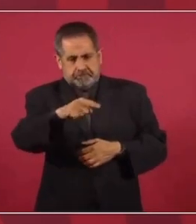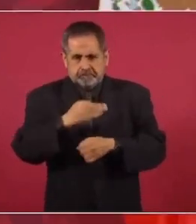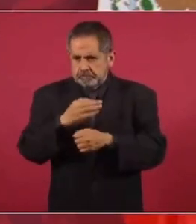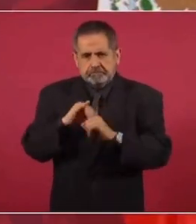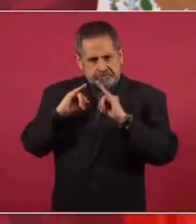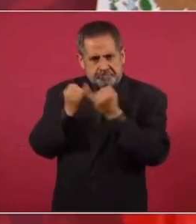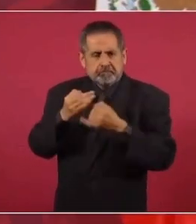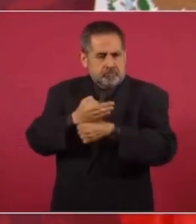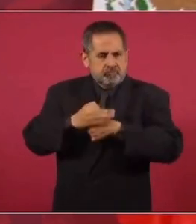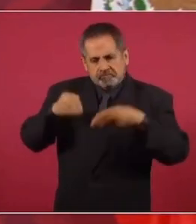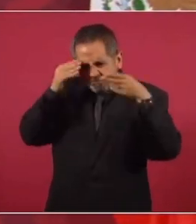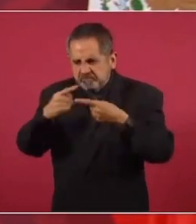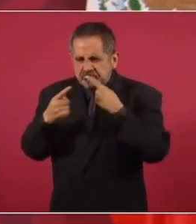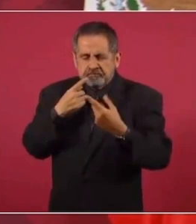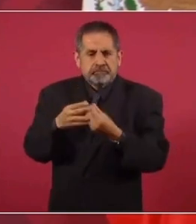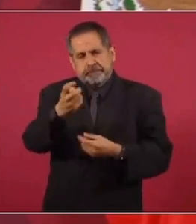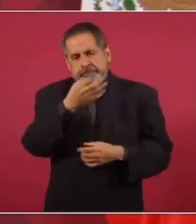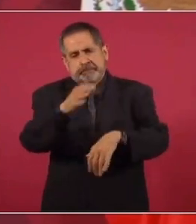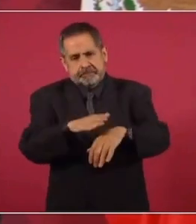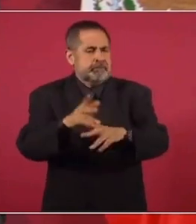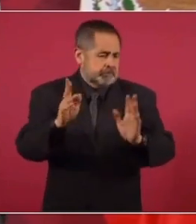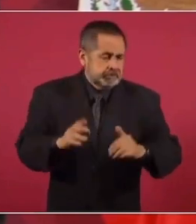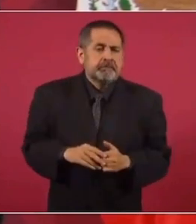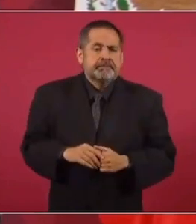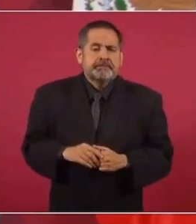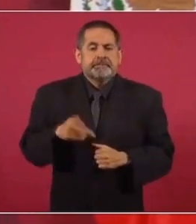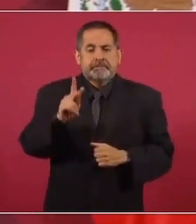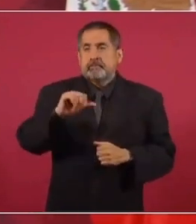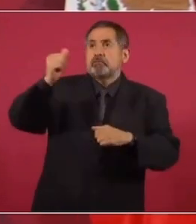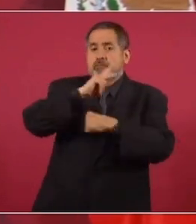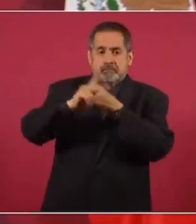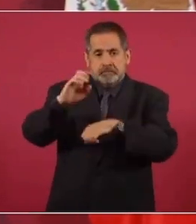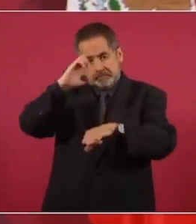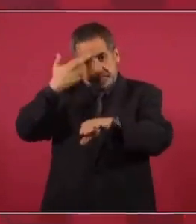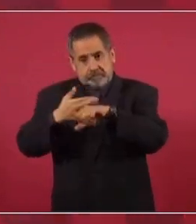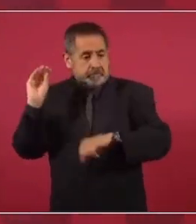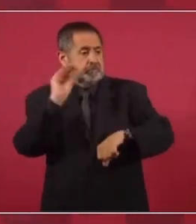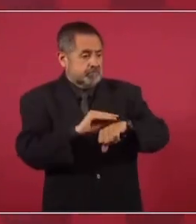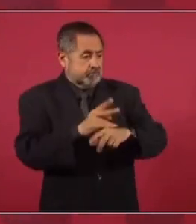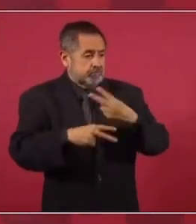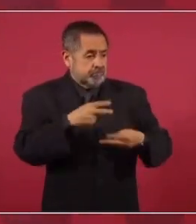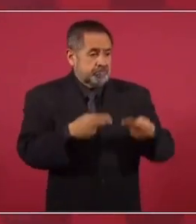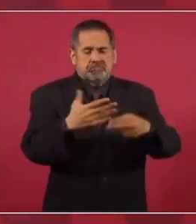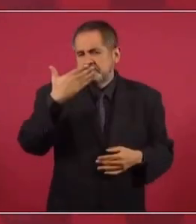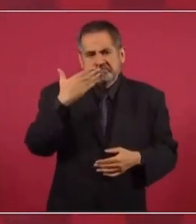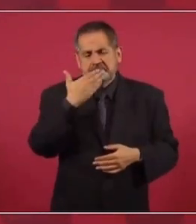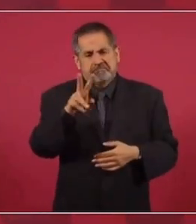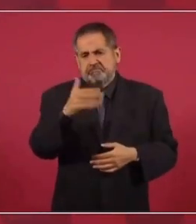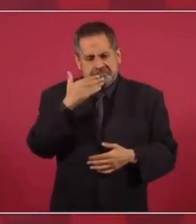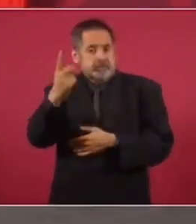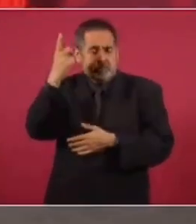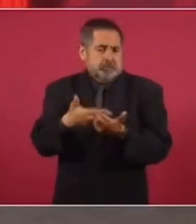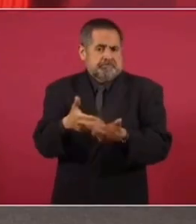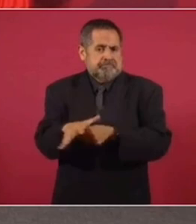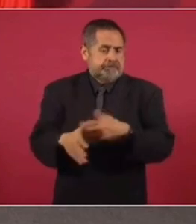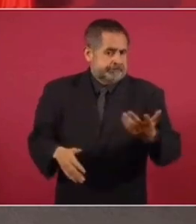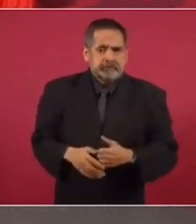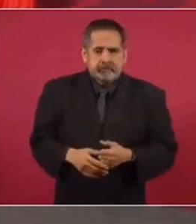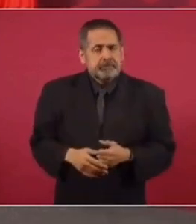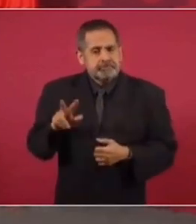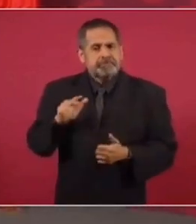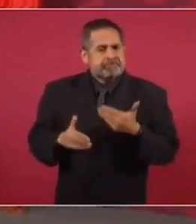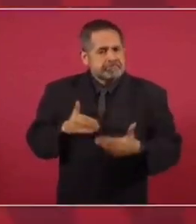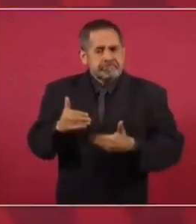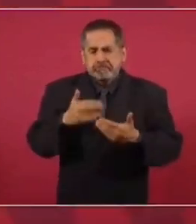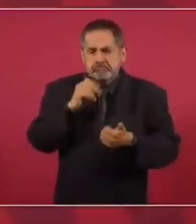En eso estoy, eso es lo que hay cuidar. Pero inversión extranjera, vamos bien, récord. Entonces, ahí